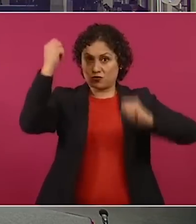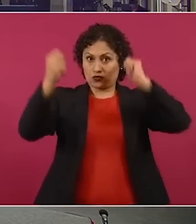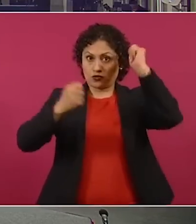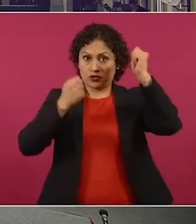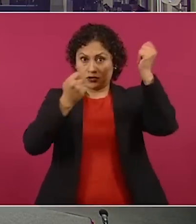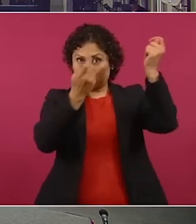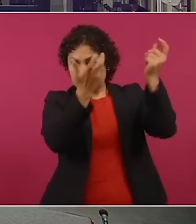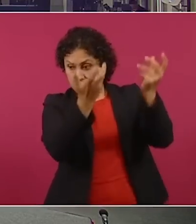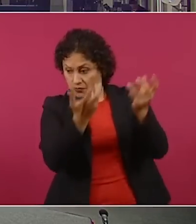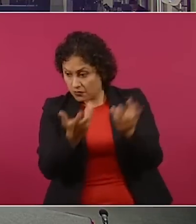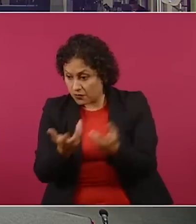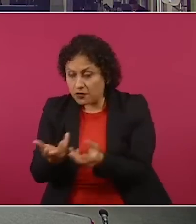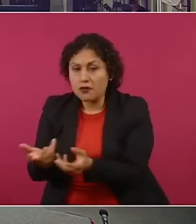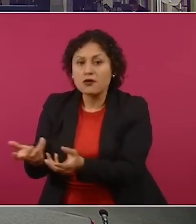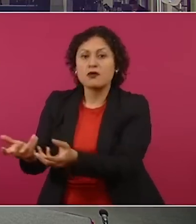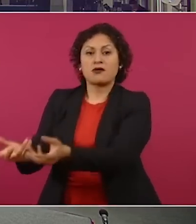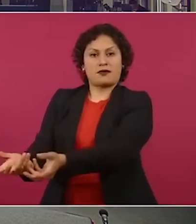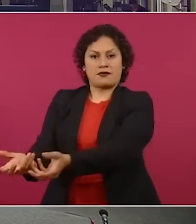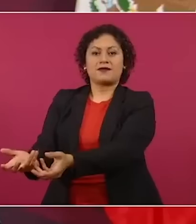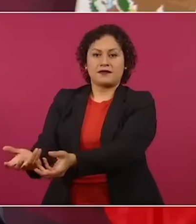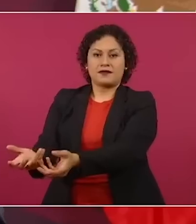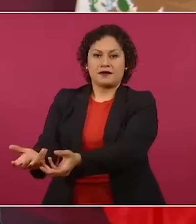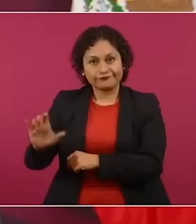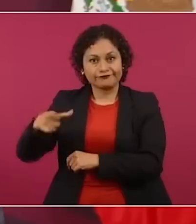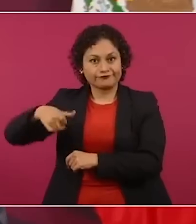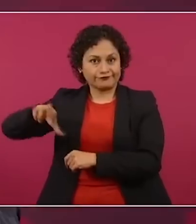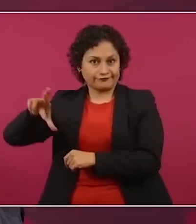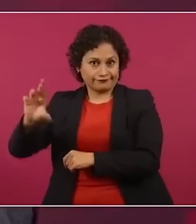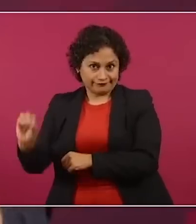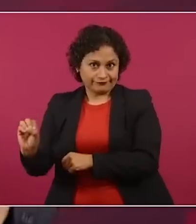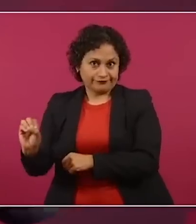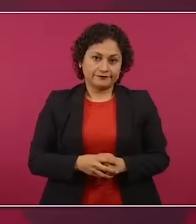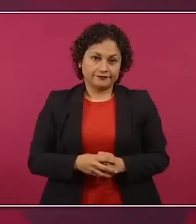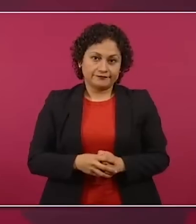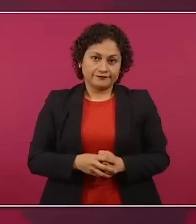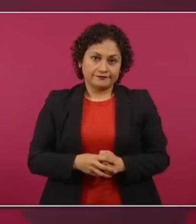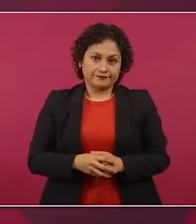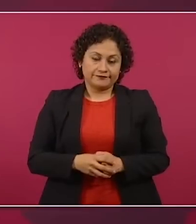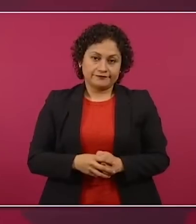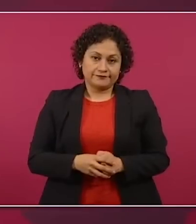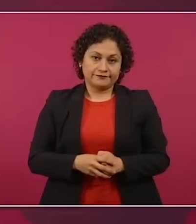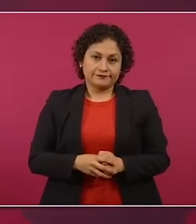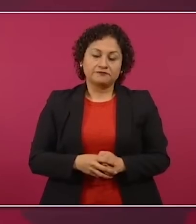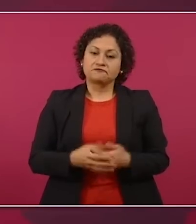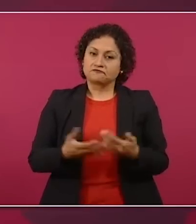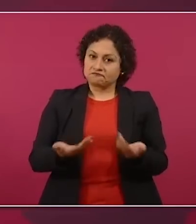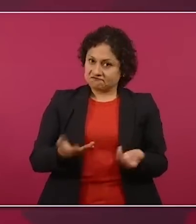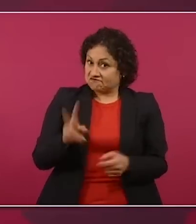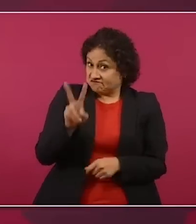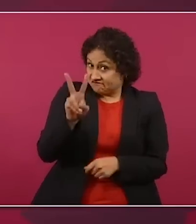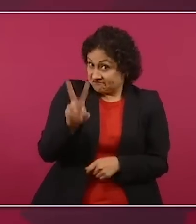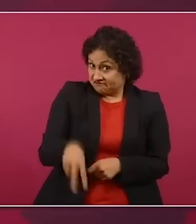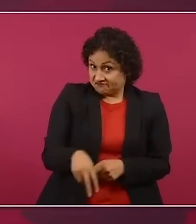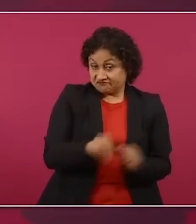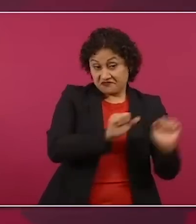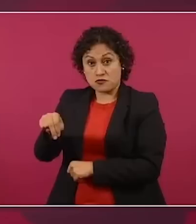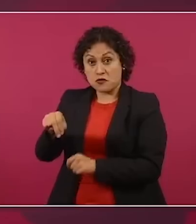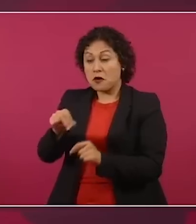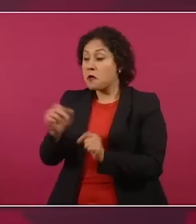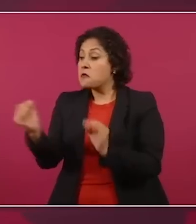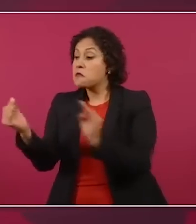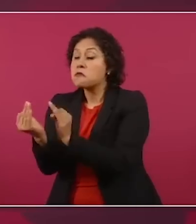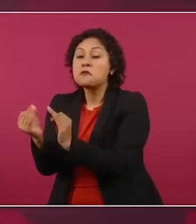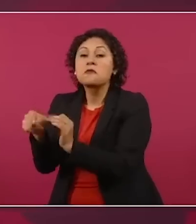sur de Quintana Roo, porque Cancún es el norte. Y llegaba el desarrollo en Quintana Roo hasta Tulum.